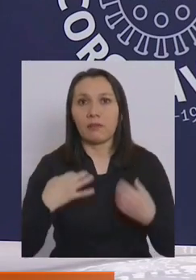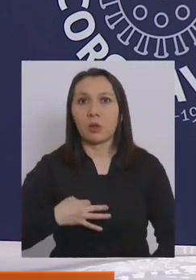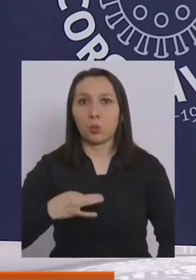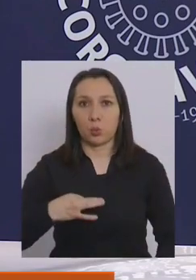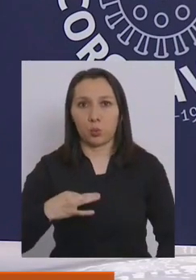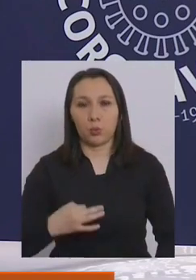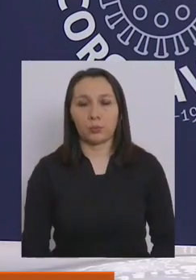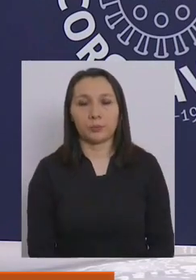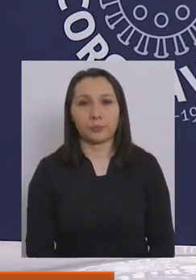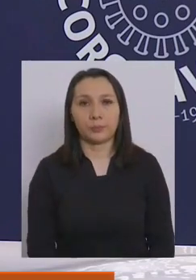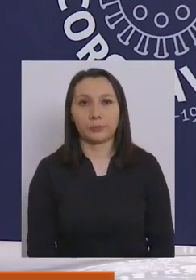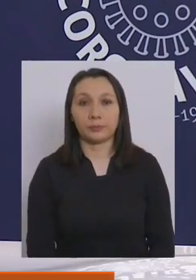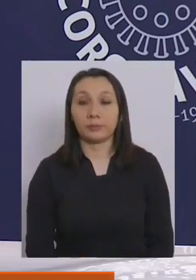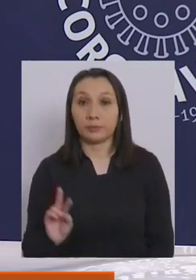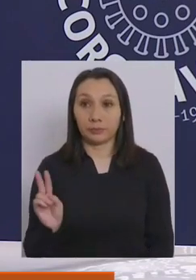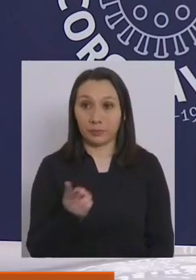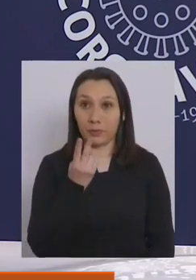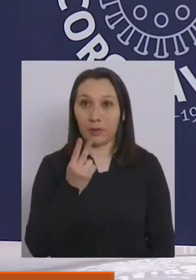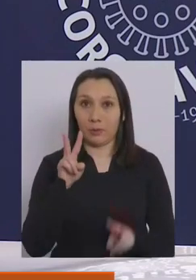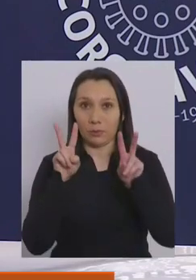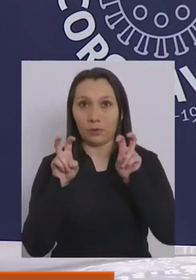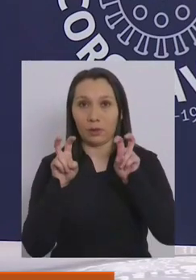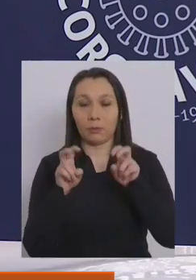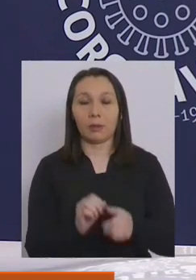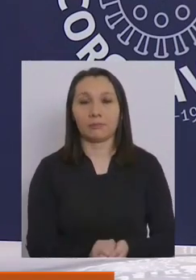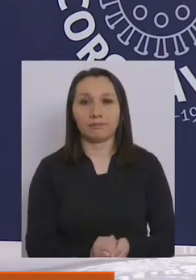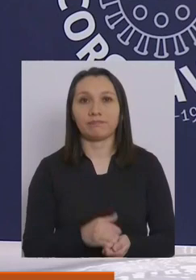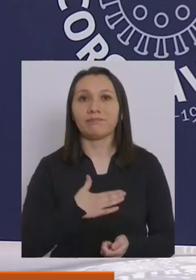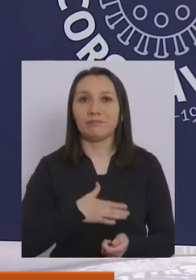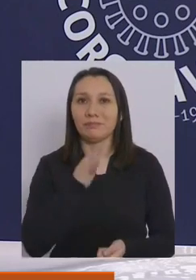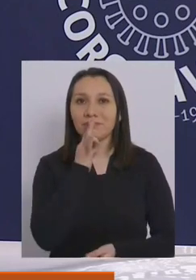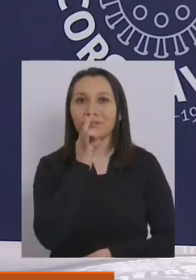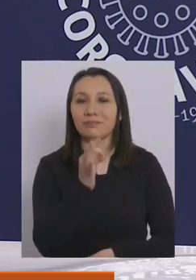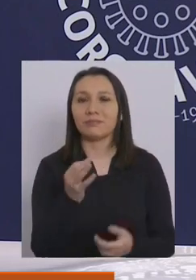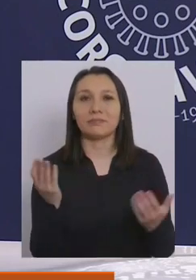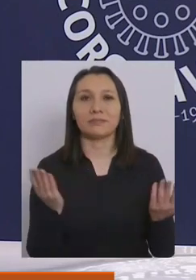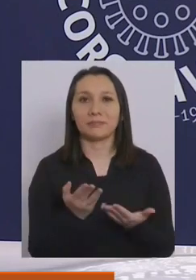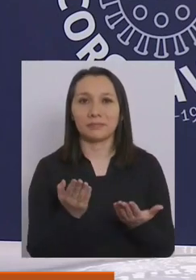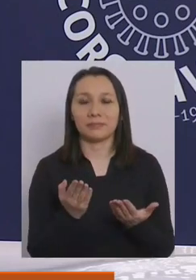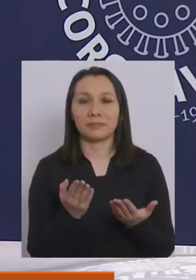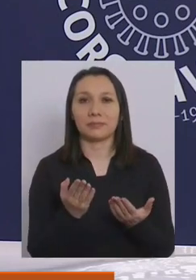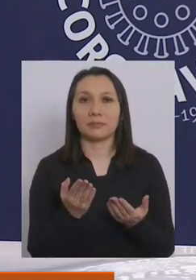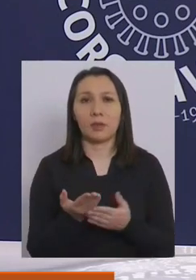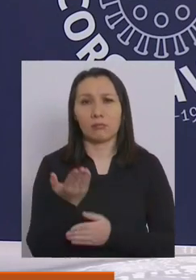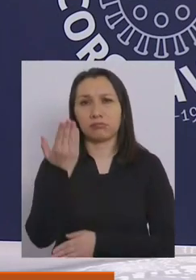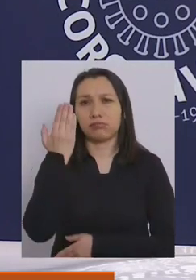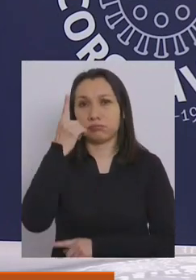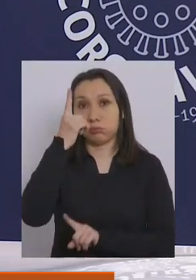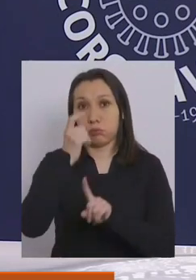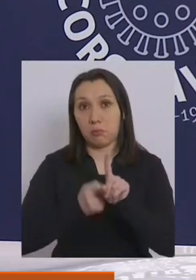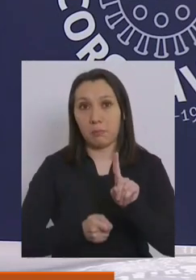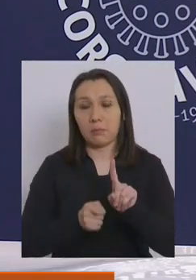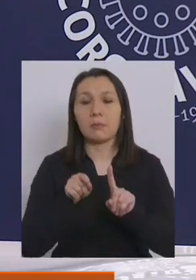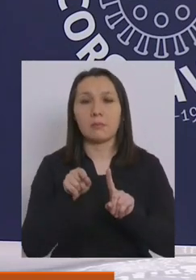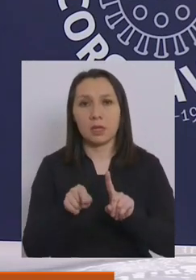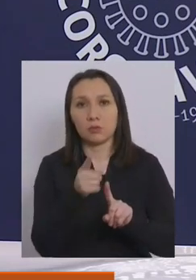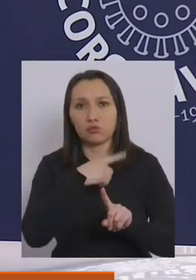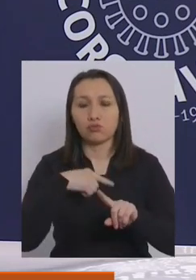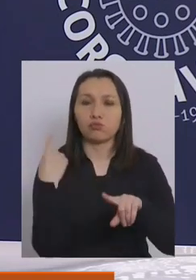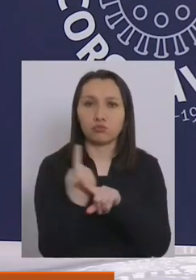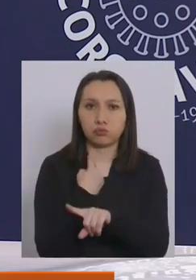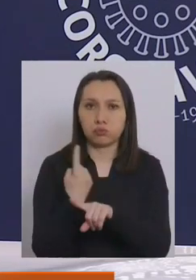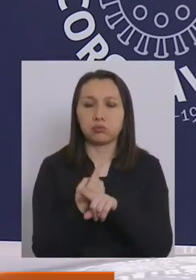ciudadana. En segundo lugar, quiero decirles que hace un mes atrás hemos